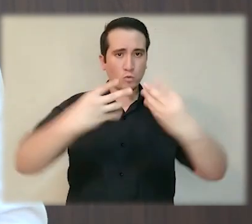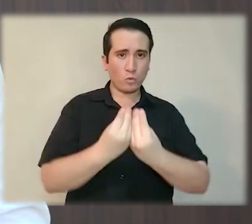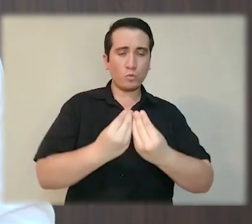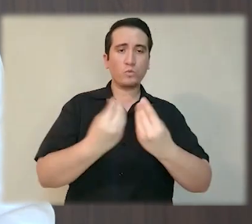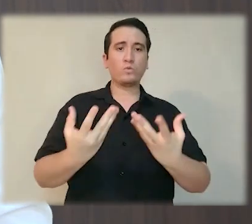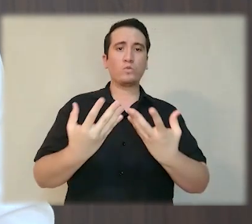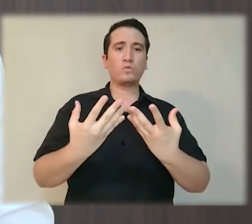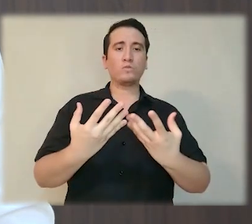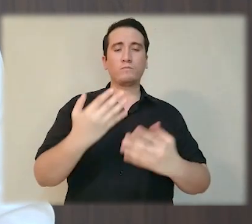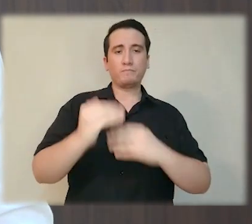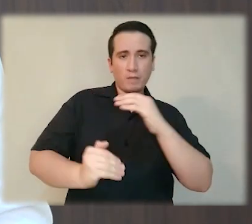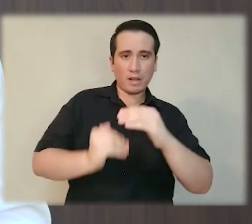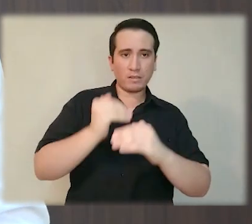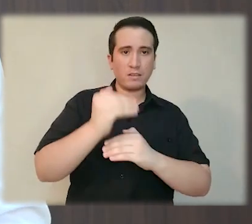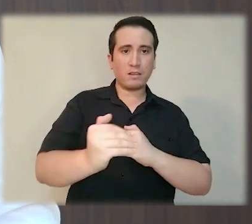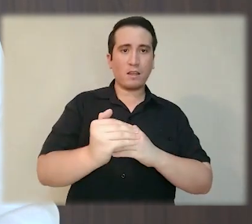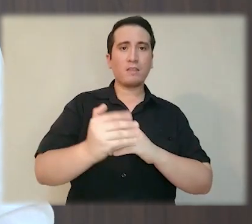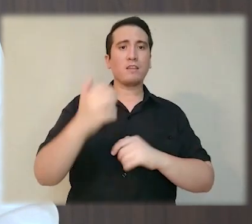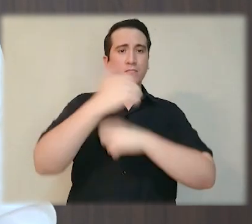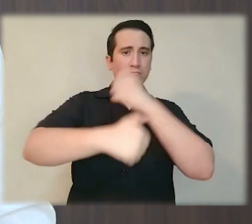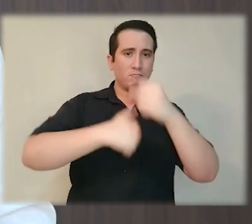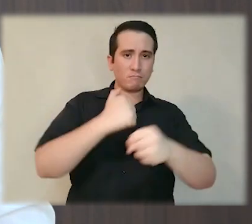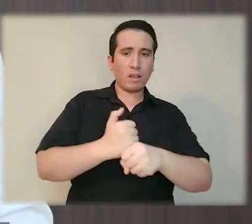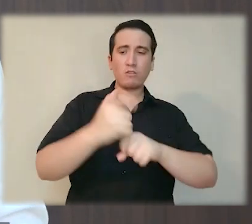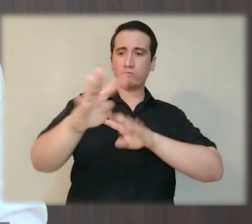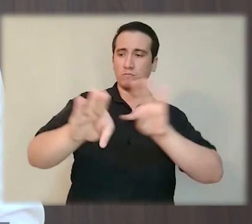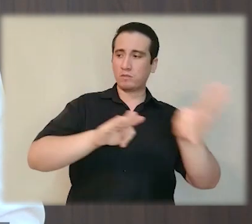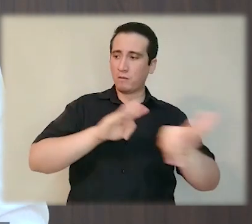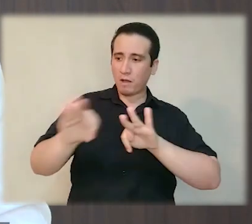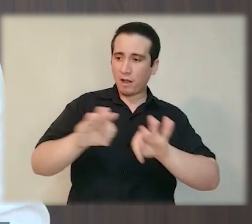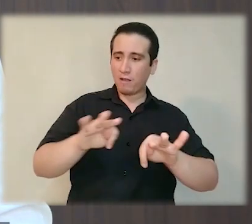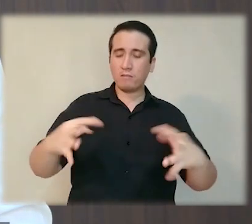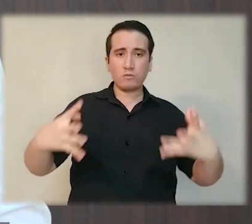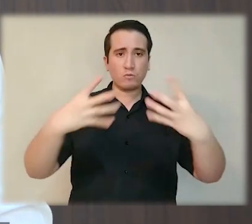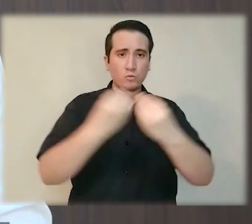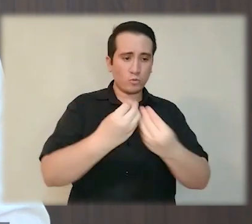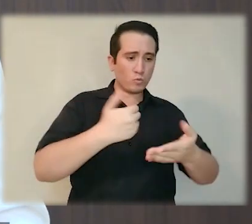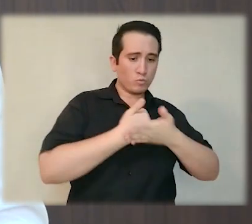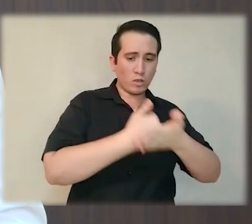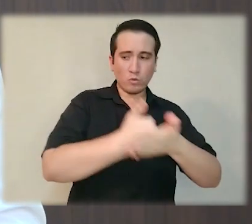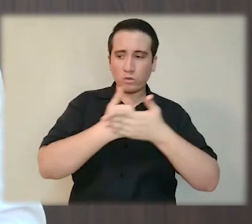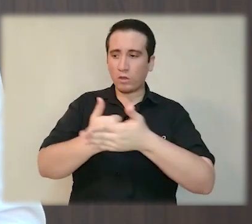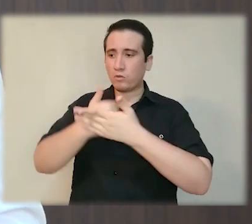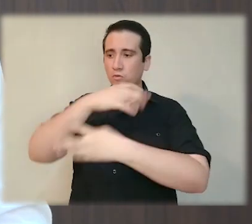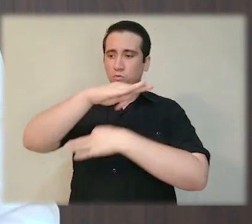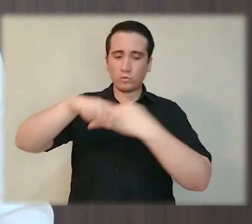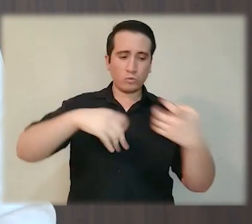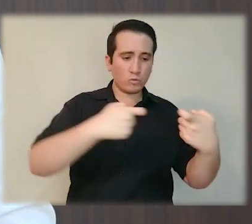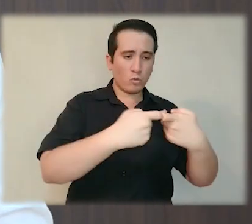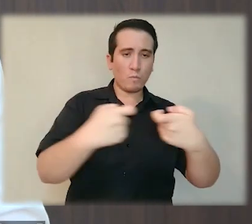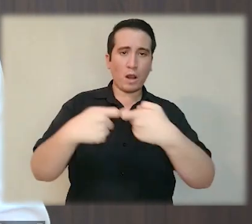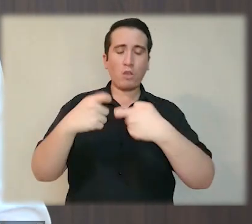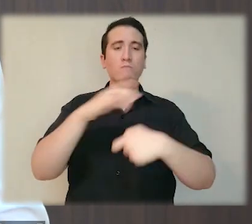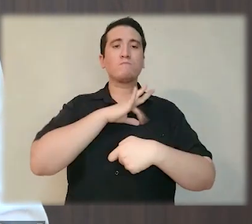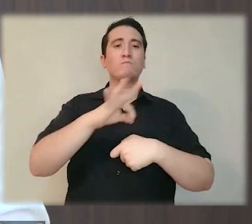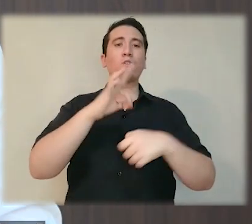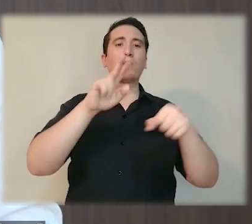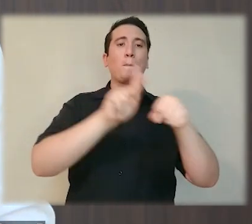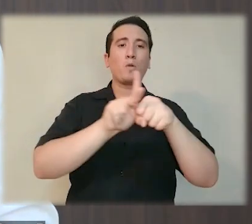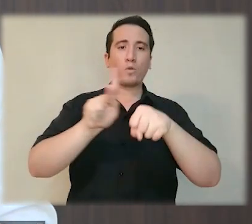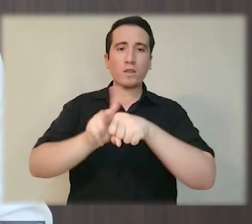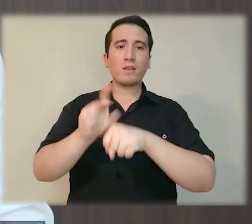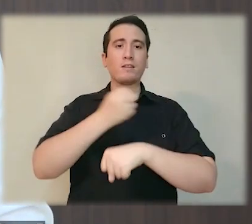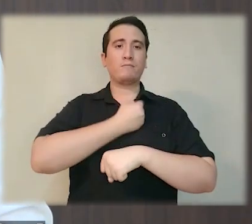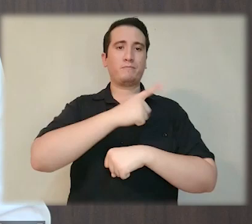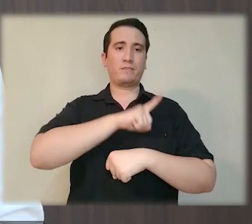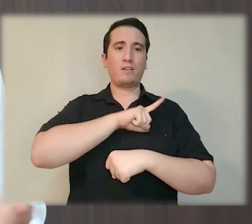hombro para salir adelante. El año en el que confirmamos que ayudándonos los unos a los otros y cooperando y colaborando es como mejor se